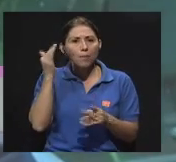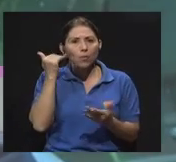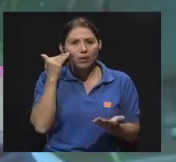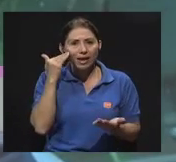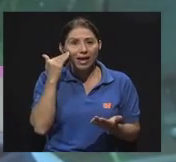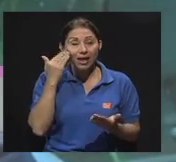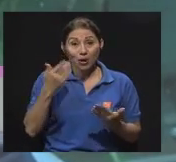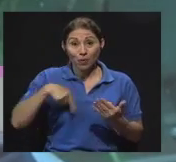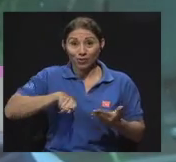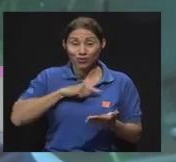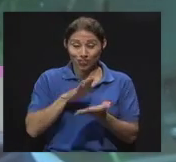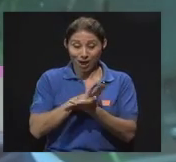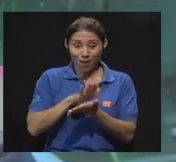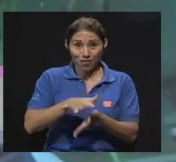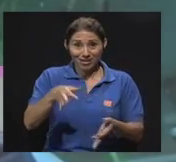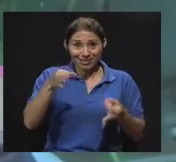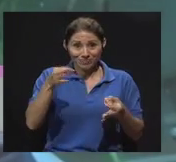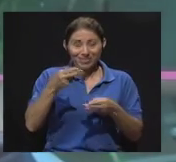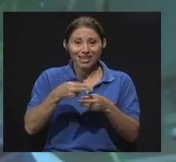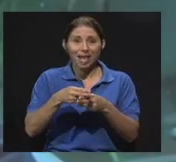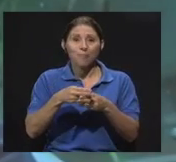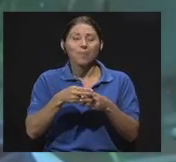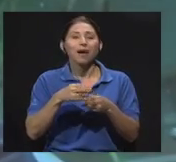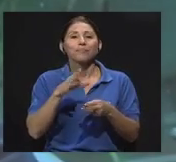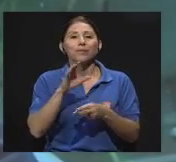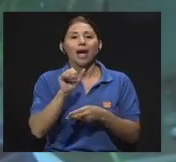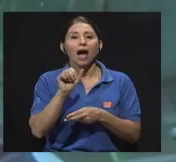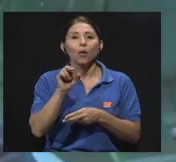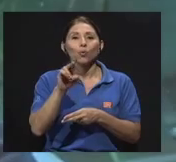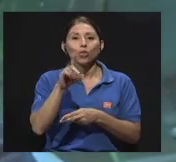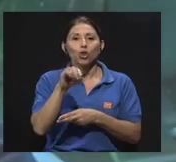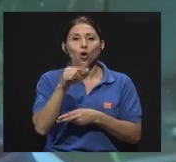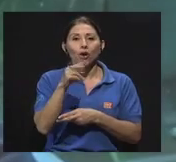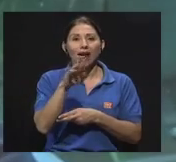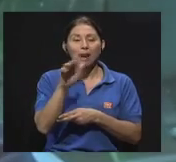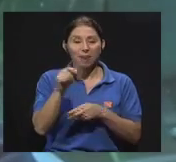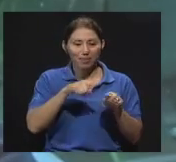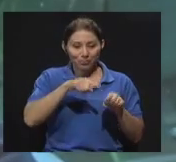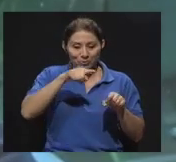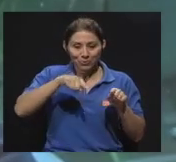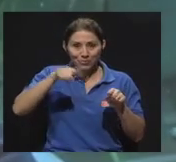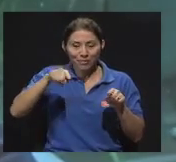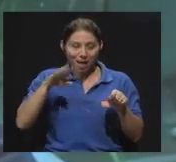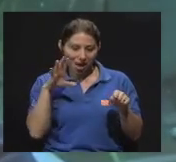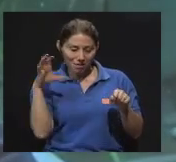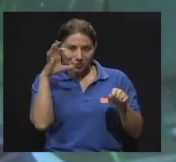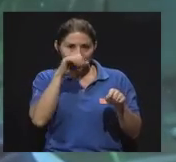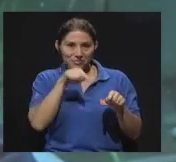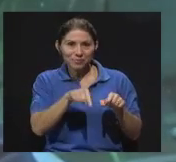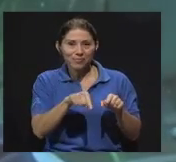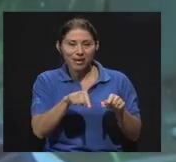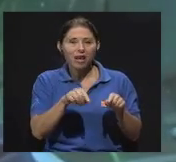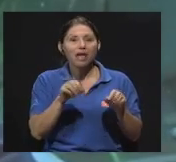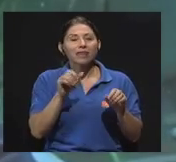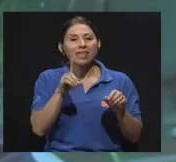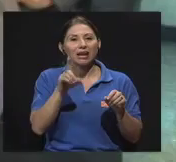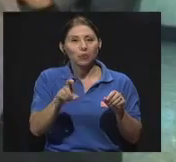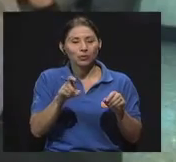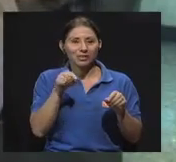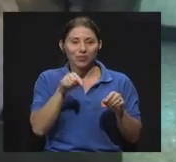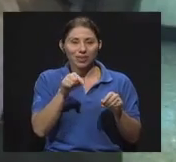gráfico que conseguimos en la hojita que llamamos audiorama, nos puede dar hasta una luz del diagnóstico que tiene ese padecimiento.